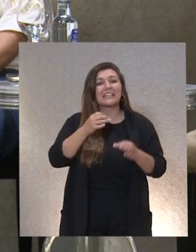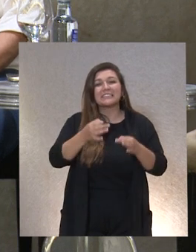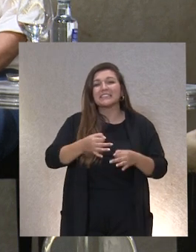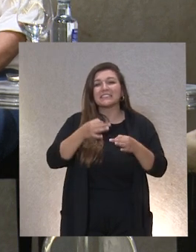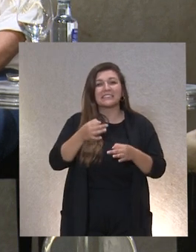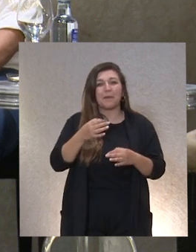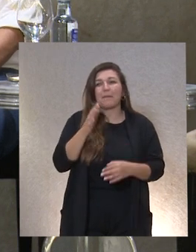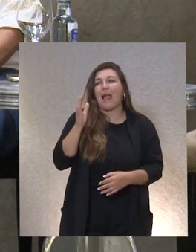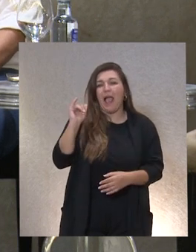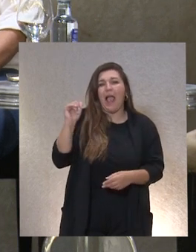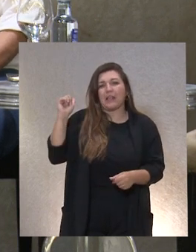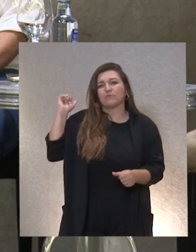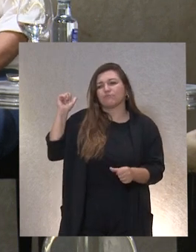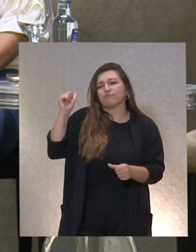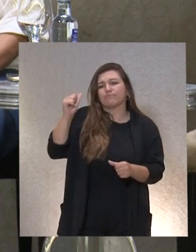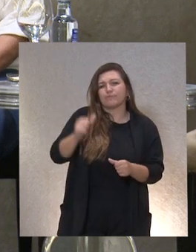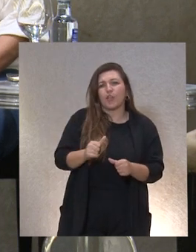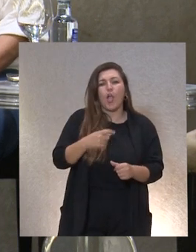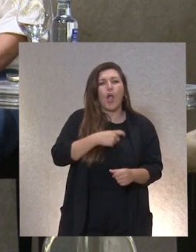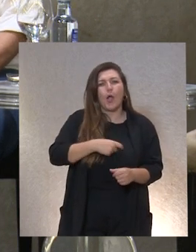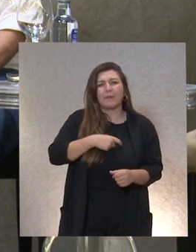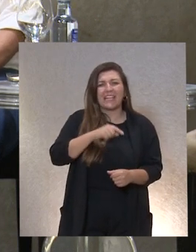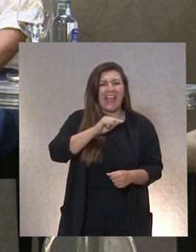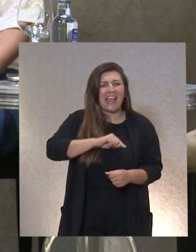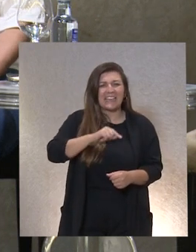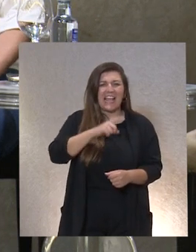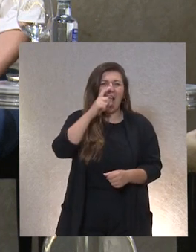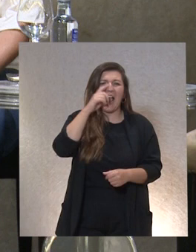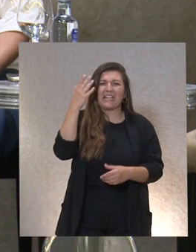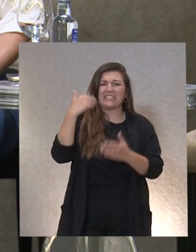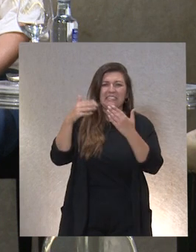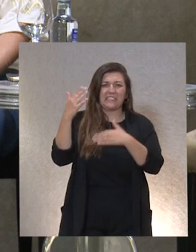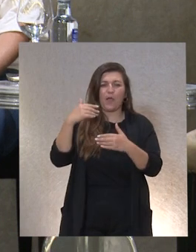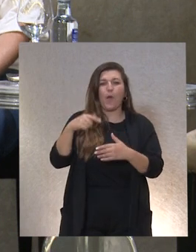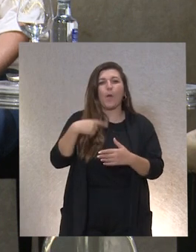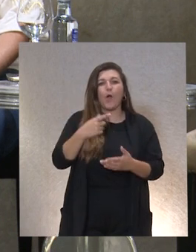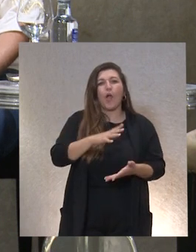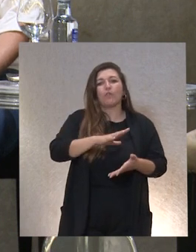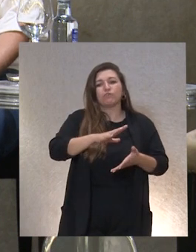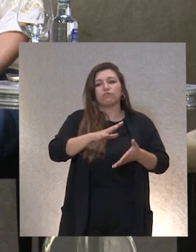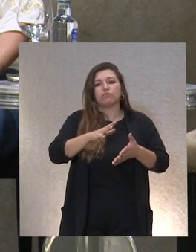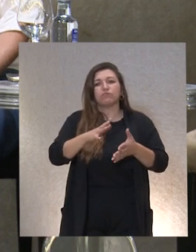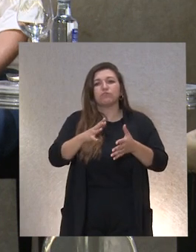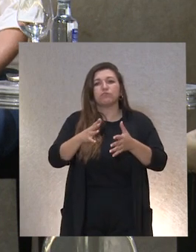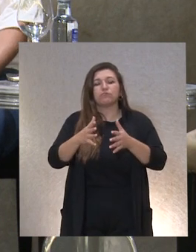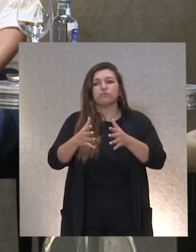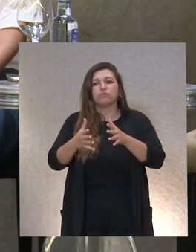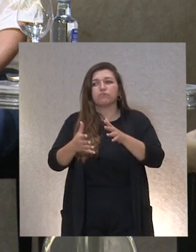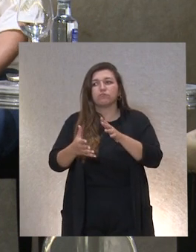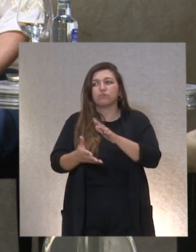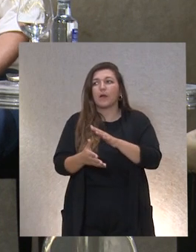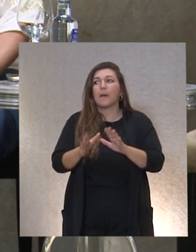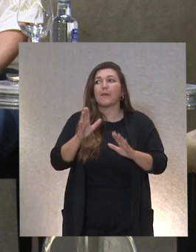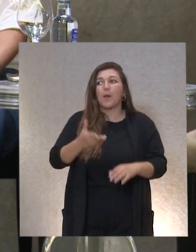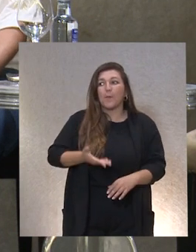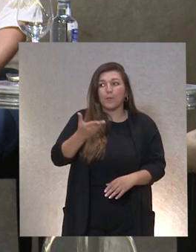estado presente el comité de ética es muy antiguo va evolucionando al igual que evolucionamos en todo lo demás pero yo creo que